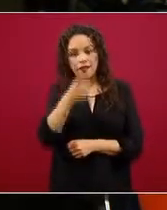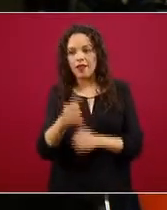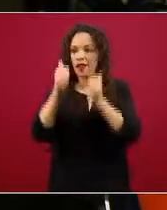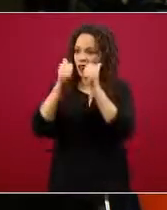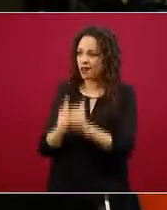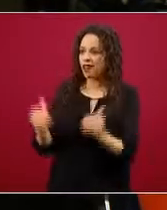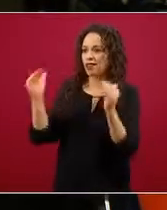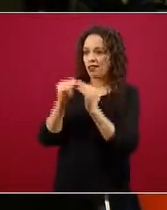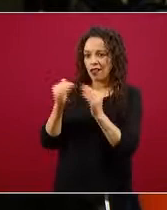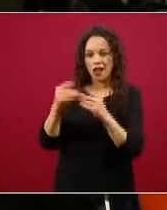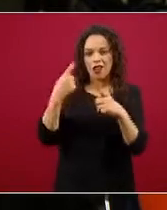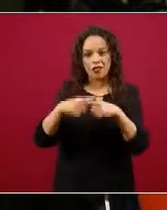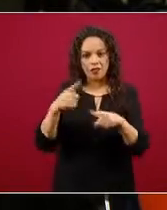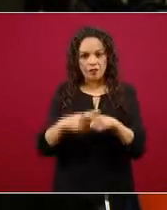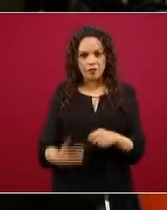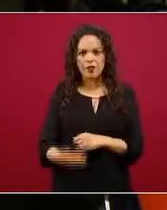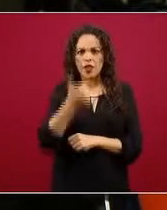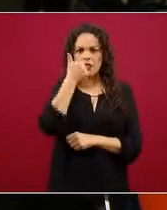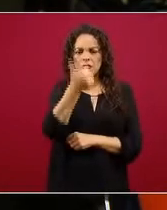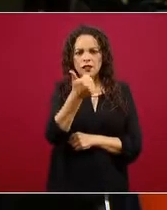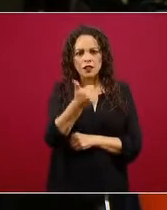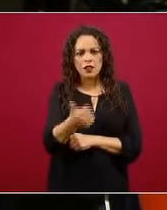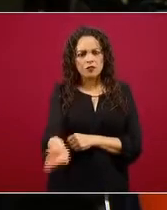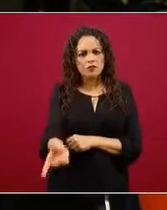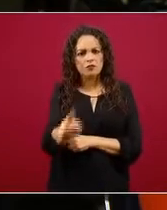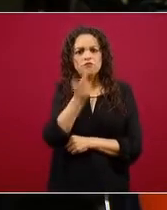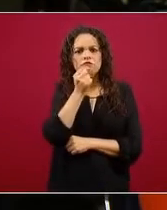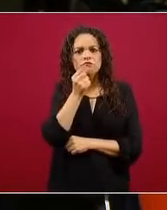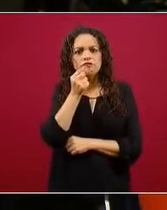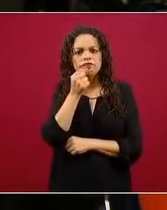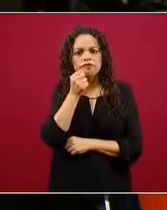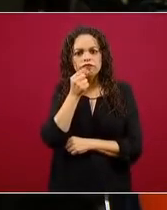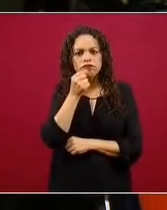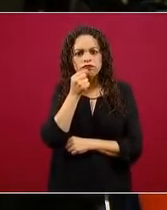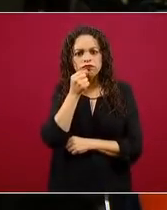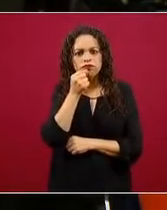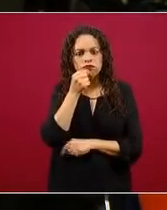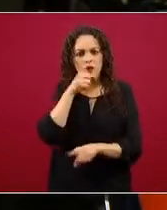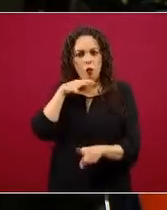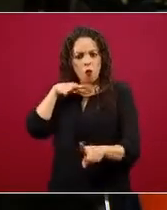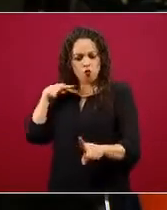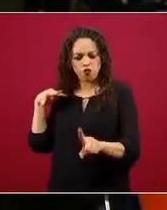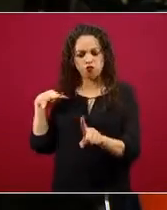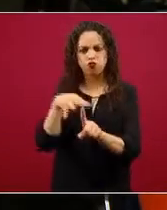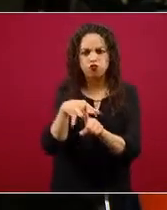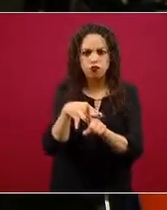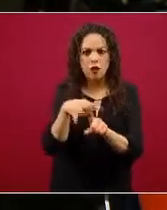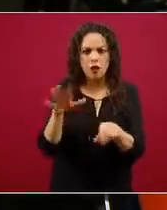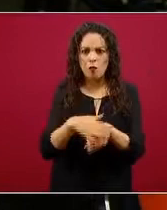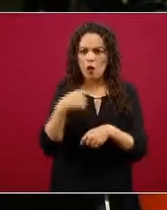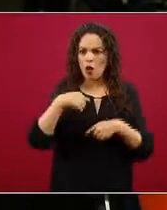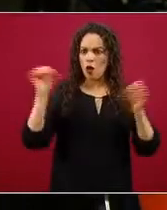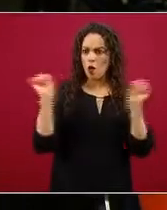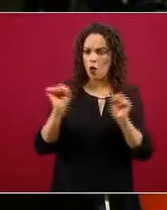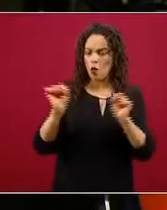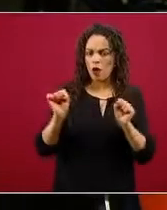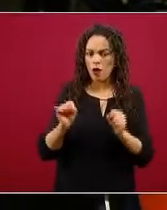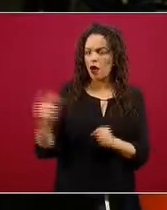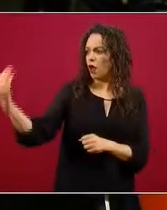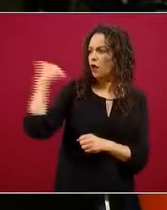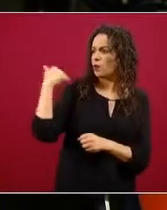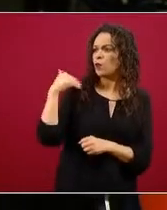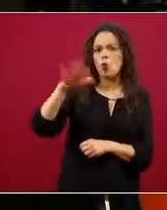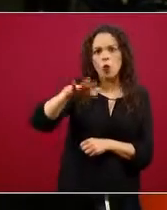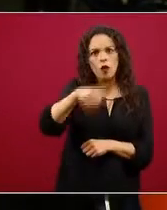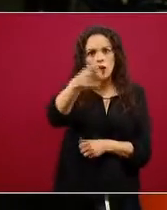del quédate en casa, que me tuvieran seis patrullas y 16 agentes, porque yo andaba corriendo en la calle y me dijeron, oye, pero es que no te has tapabocas y andaba en un